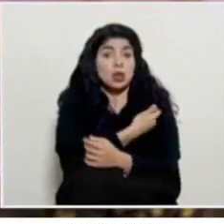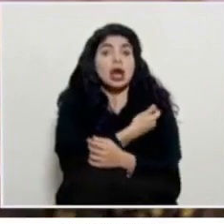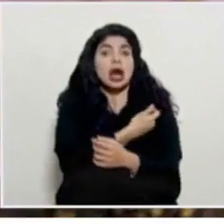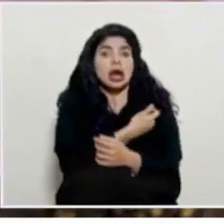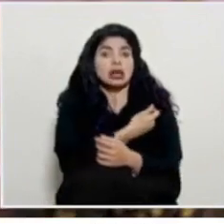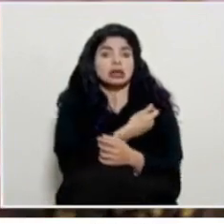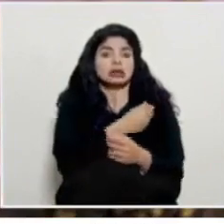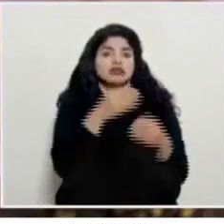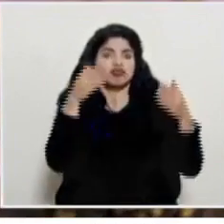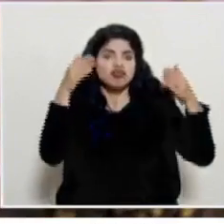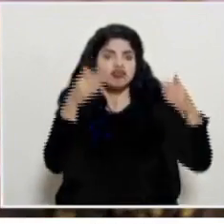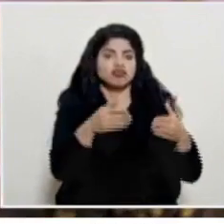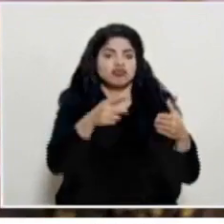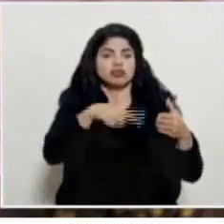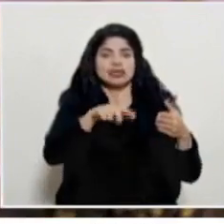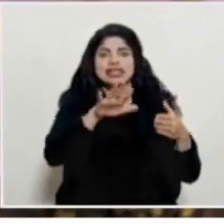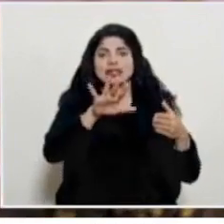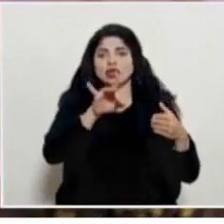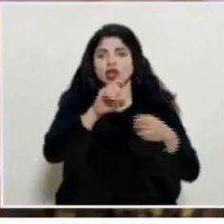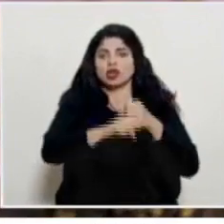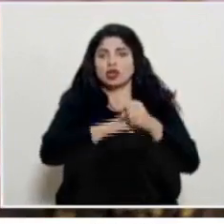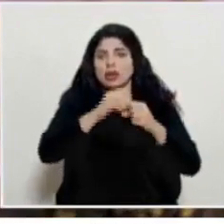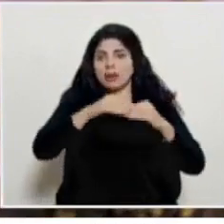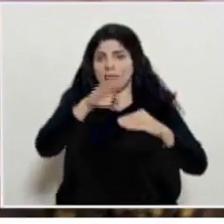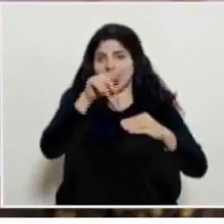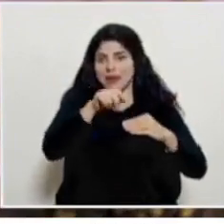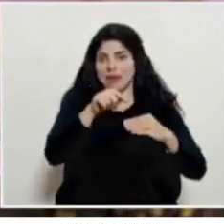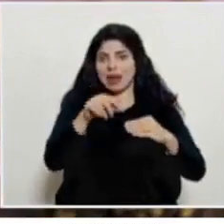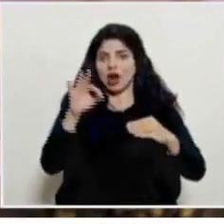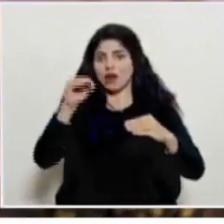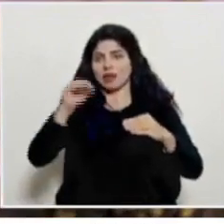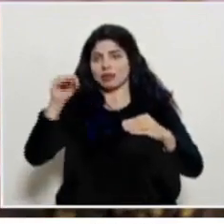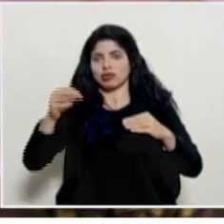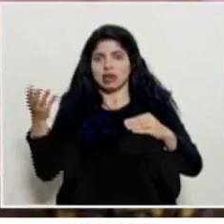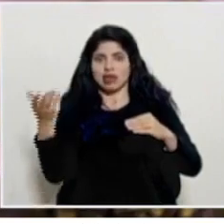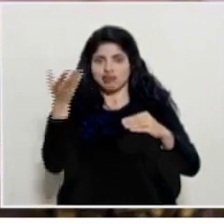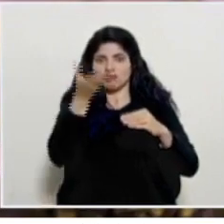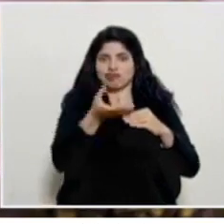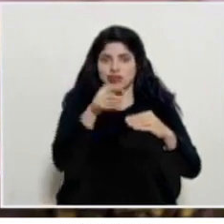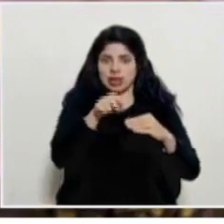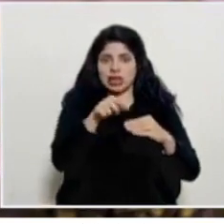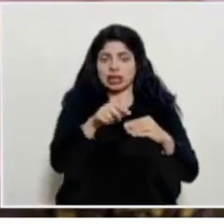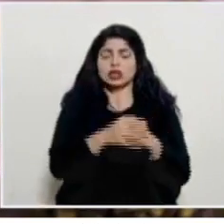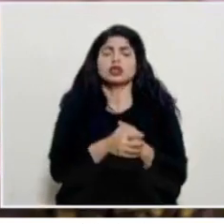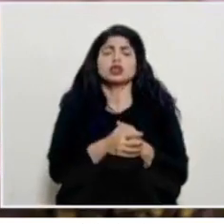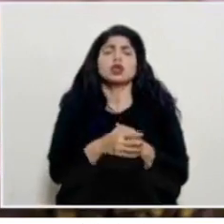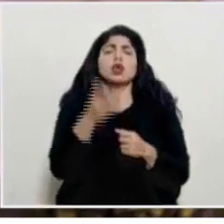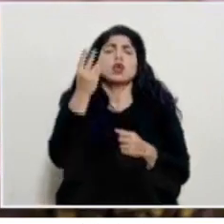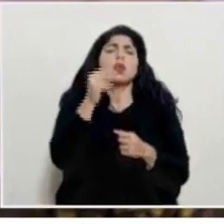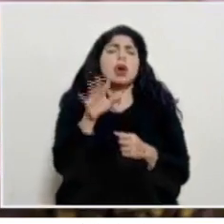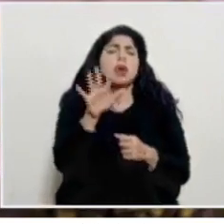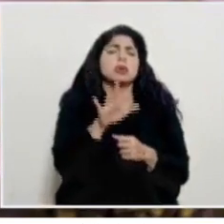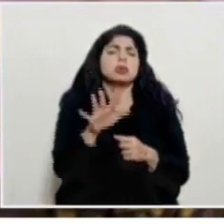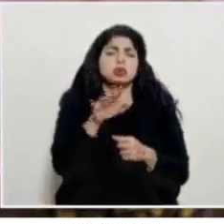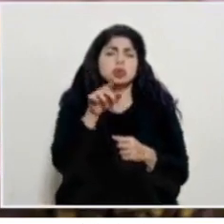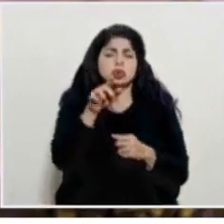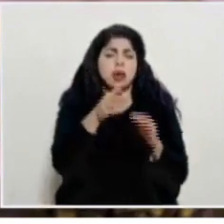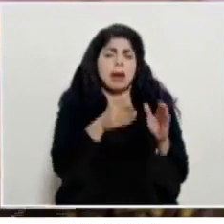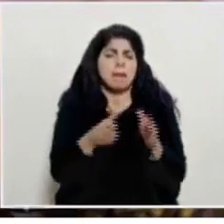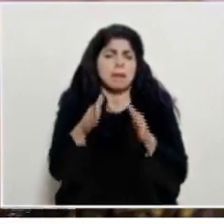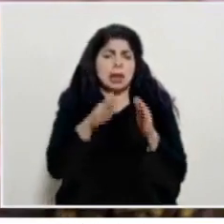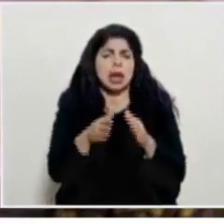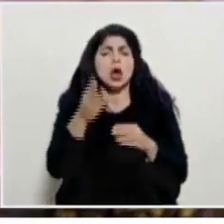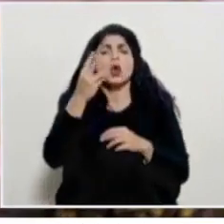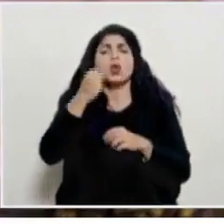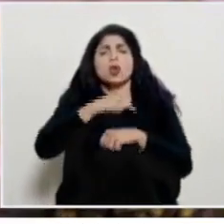aplicado al grupo de 58 años en adelante ¿cuál es el estimado de población que ustedes pretenden abarcar y en qué